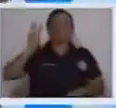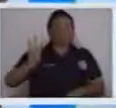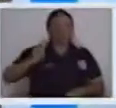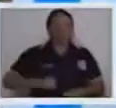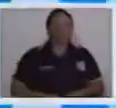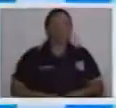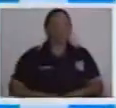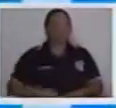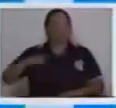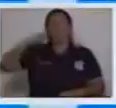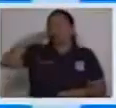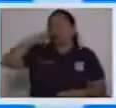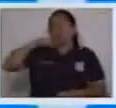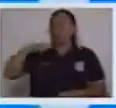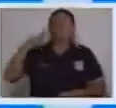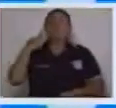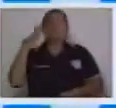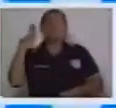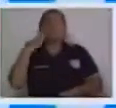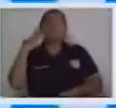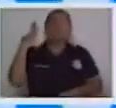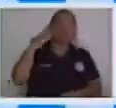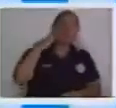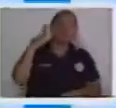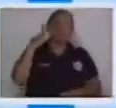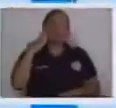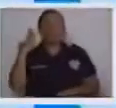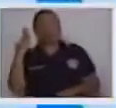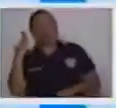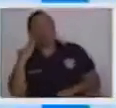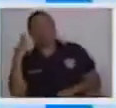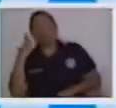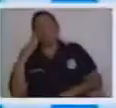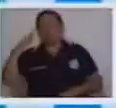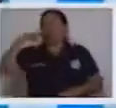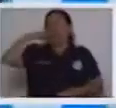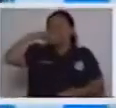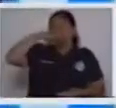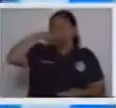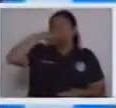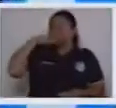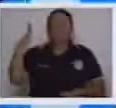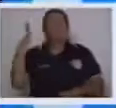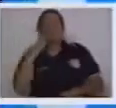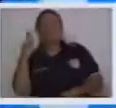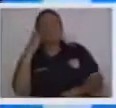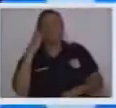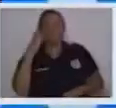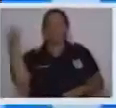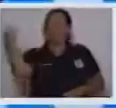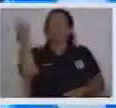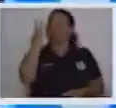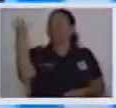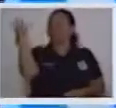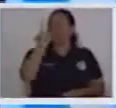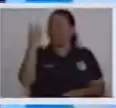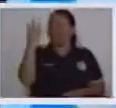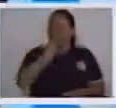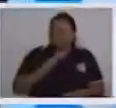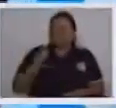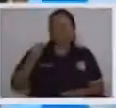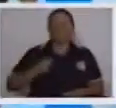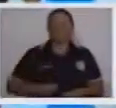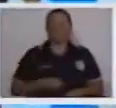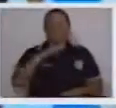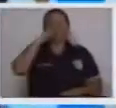a las dos y a las tres. El cerdito de mamá, de mamá, de mamá. El cerdito de mamá, qué